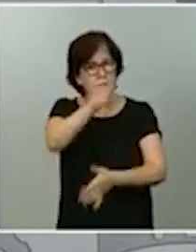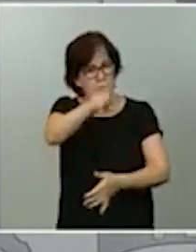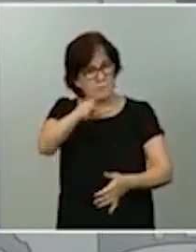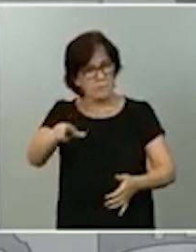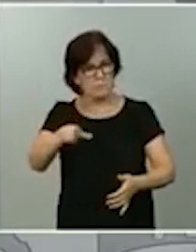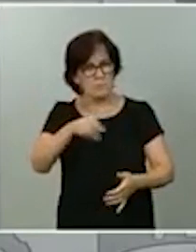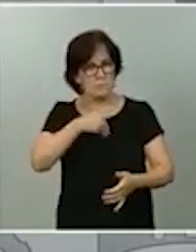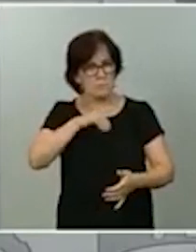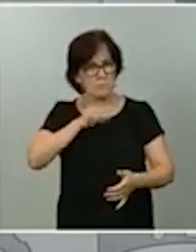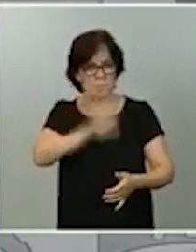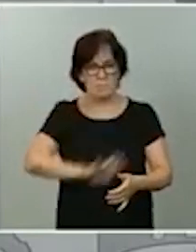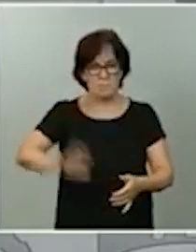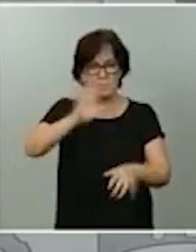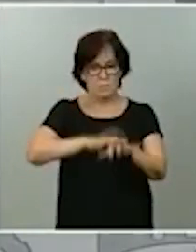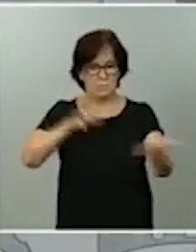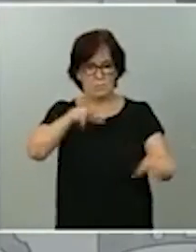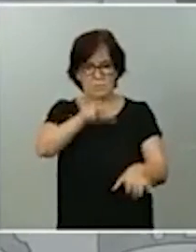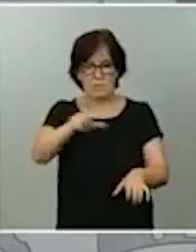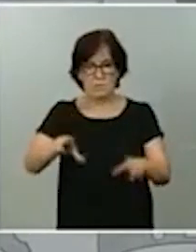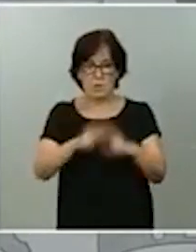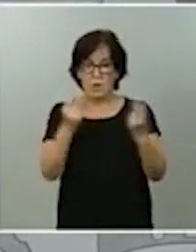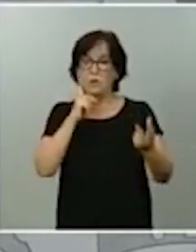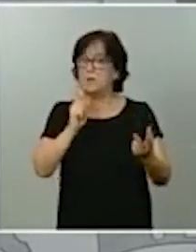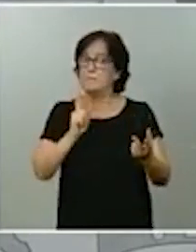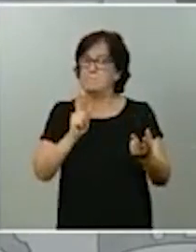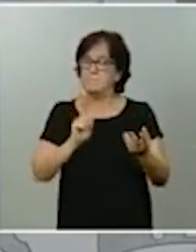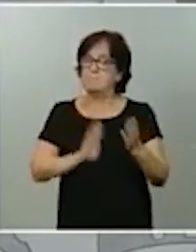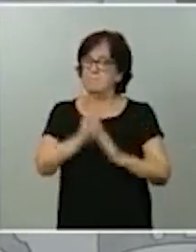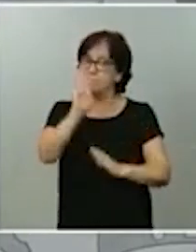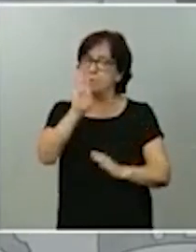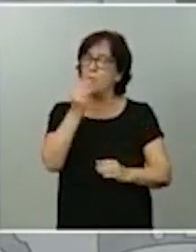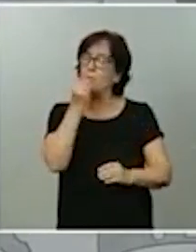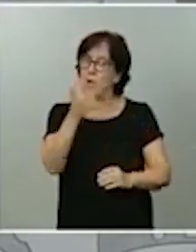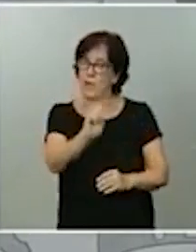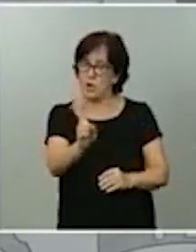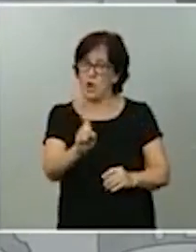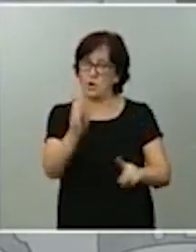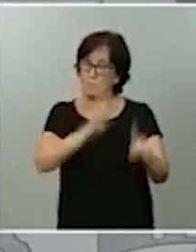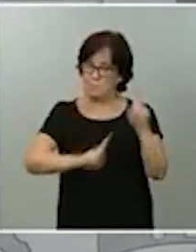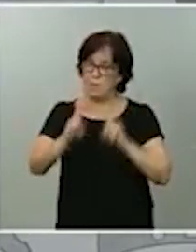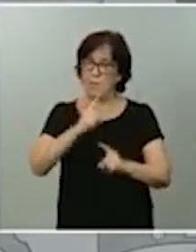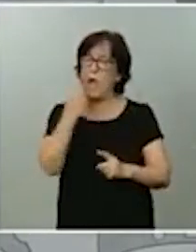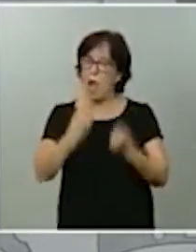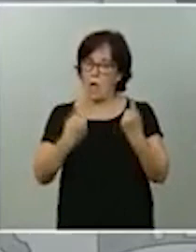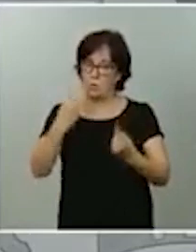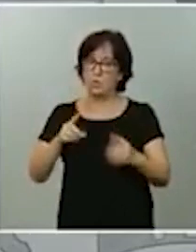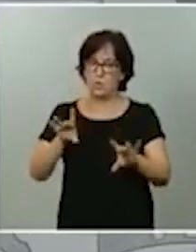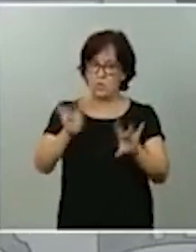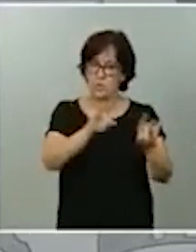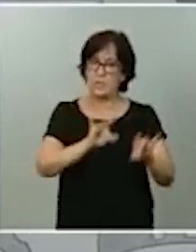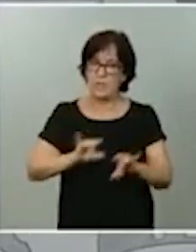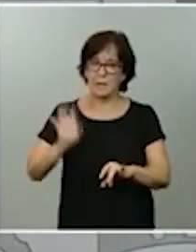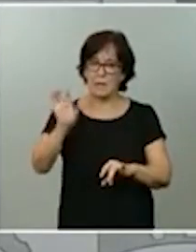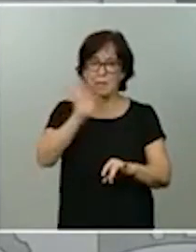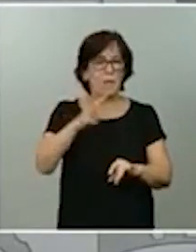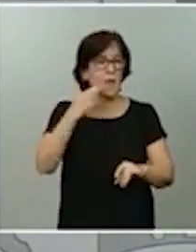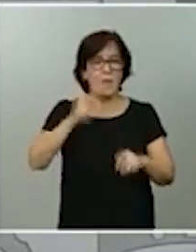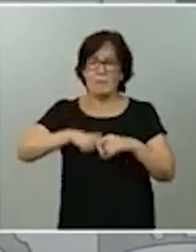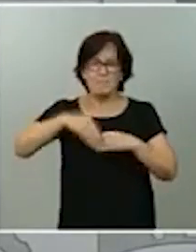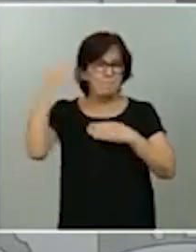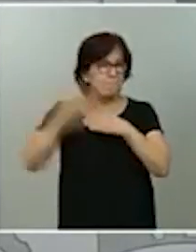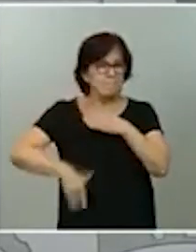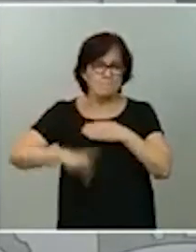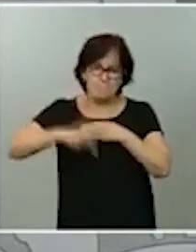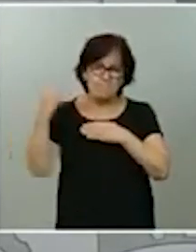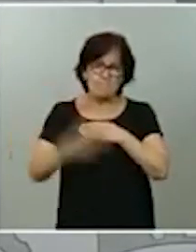Alerta porque la evolución no es buena, es preocupante, especialmente en algunos territorios y, en consecuencia, hay que atajarla. Y, en